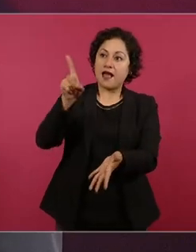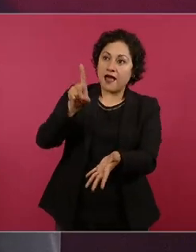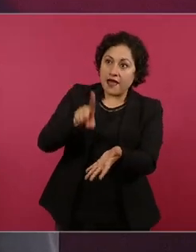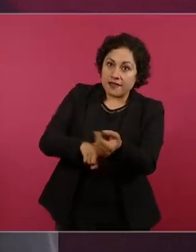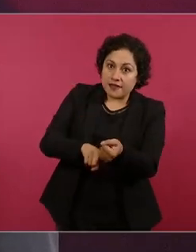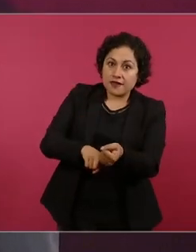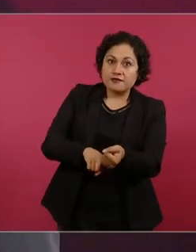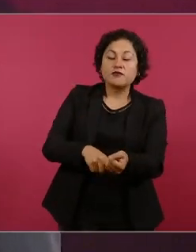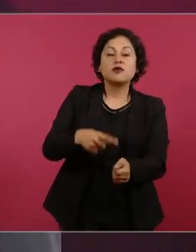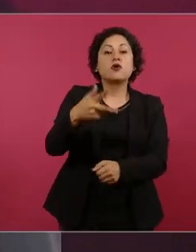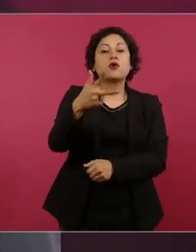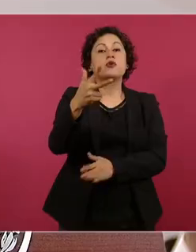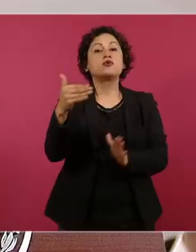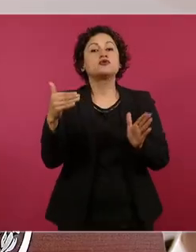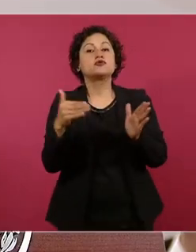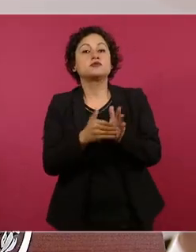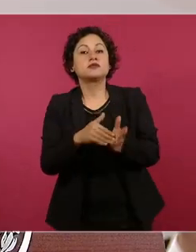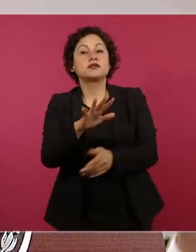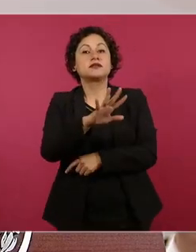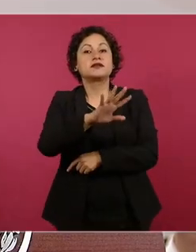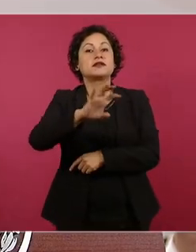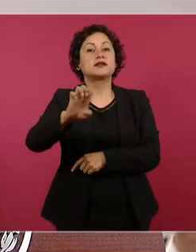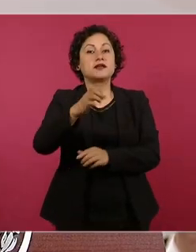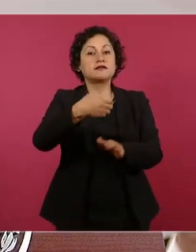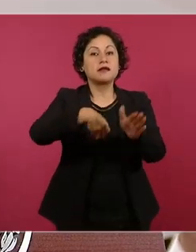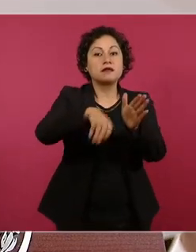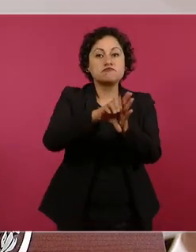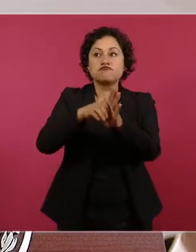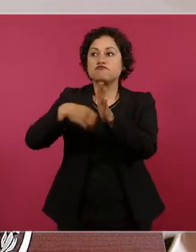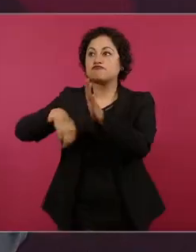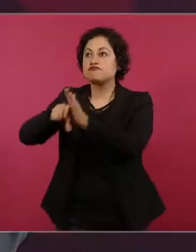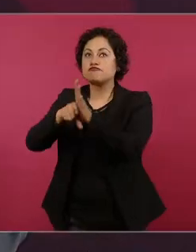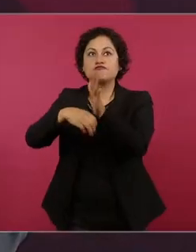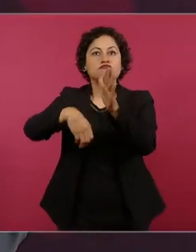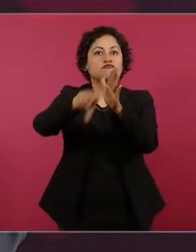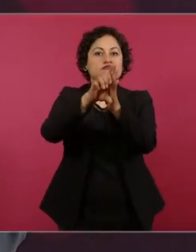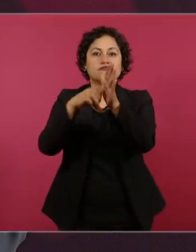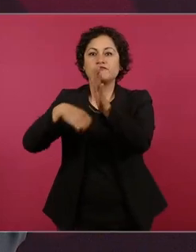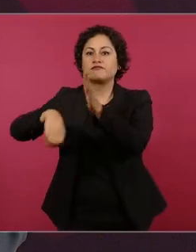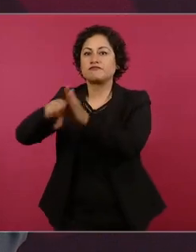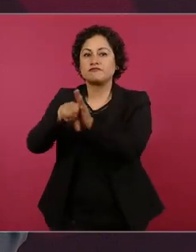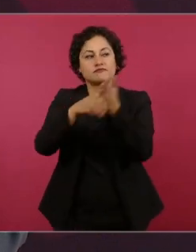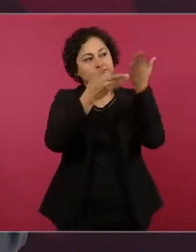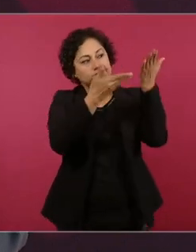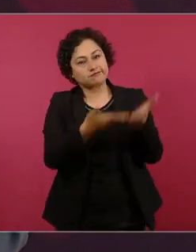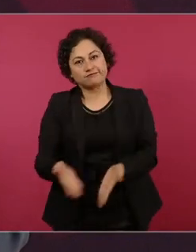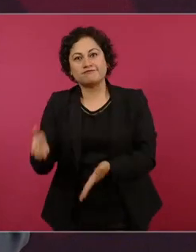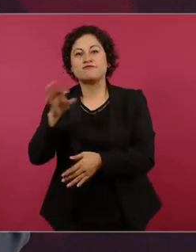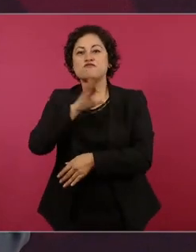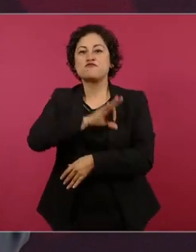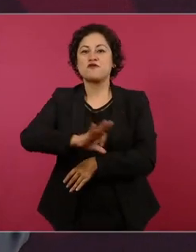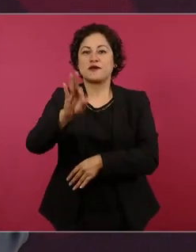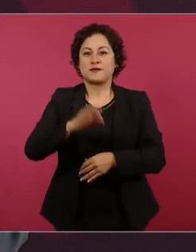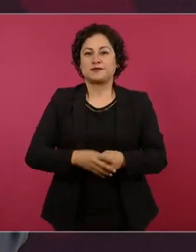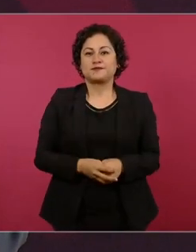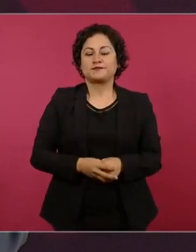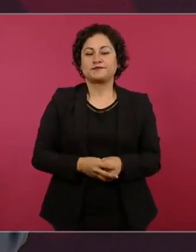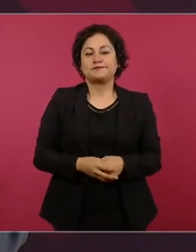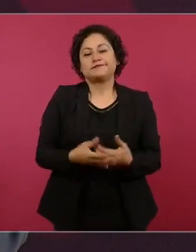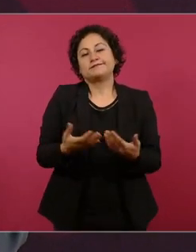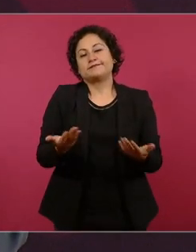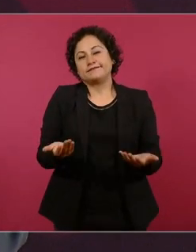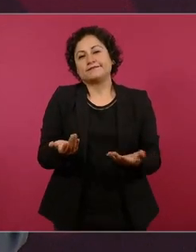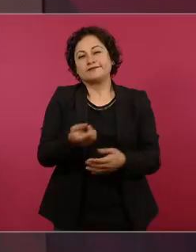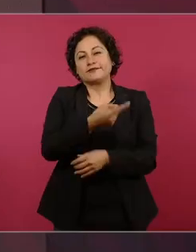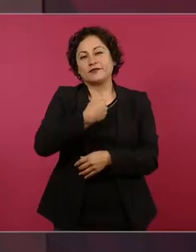quinientas habitaciones. Estamos seguros que este dos